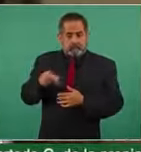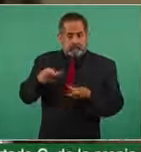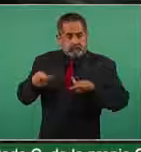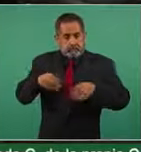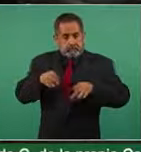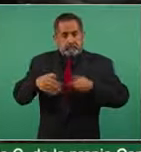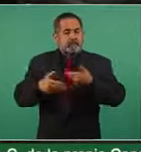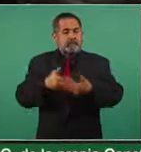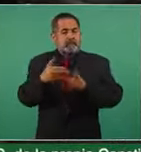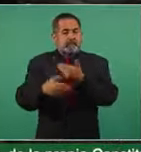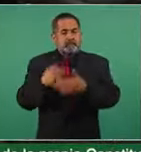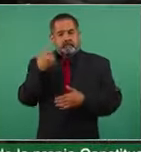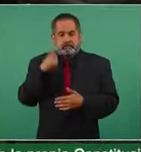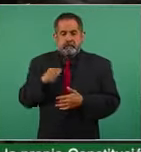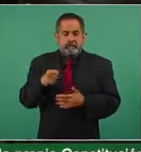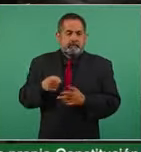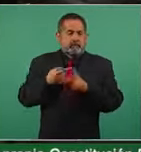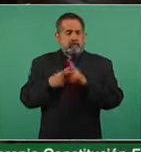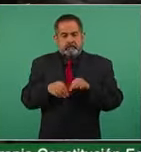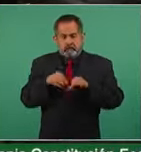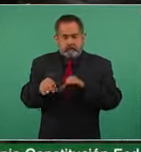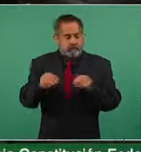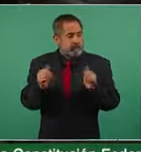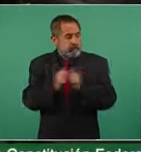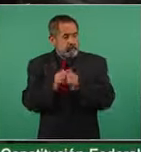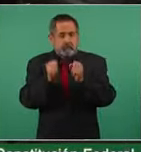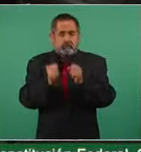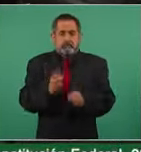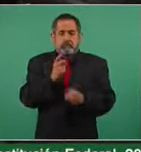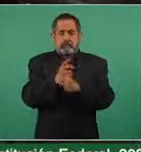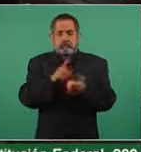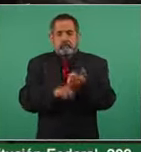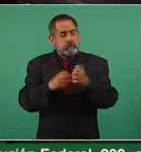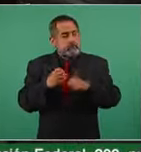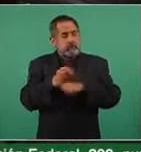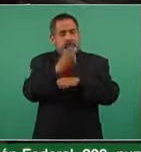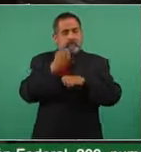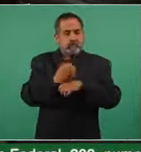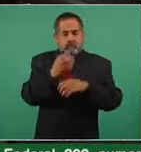para empezar a trabajar con la seguridad del Estado.